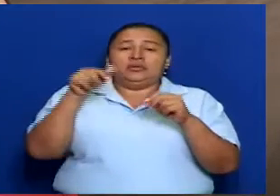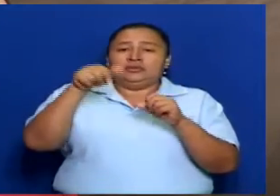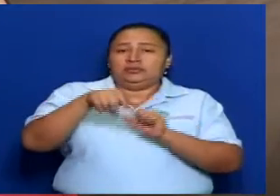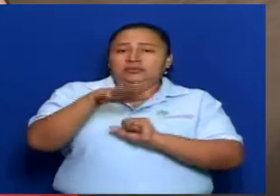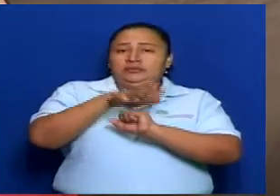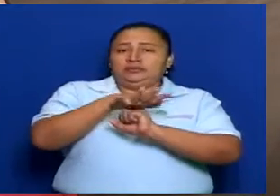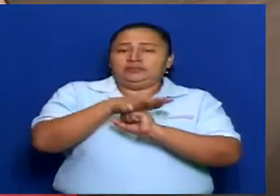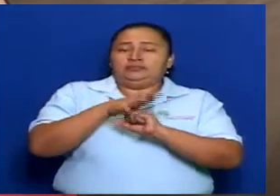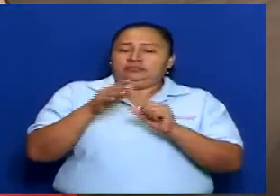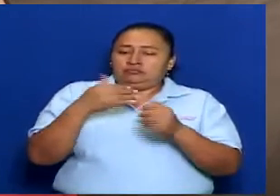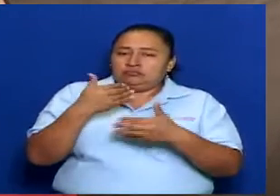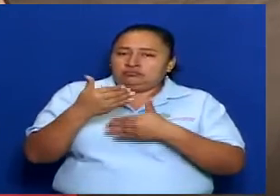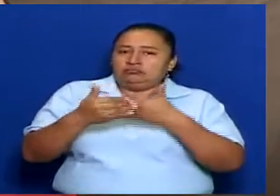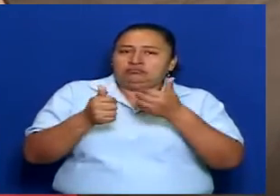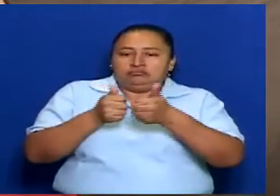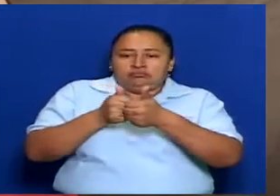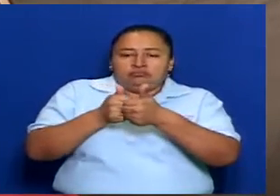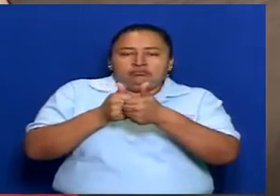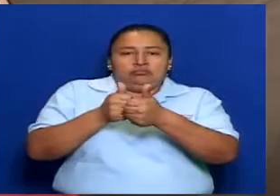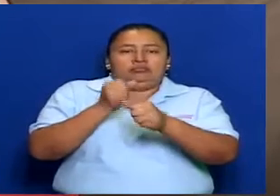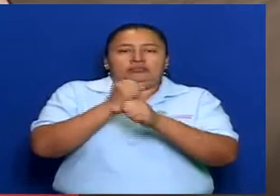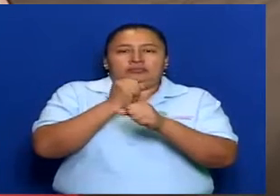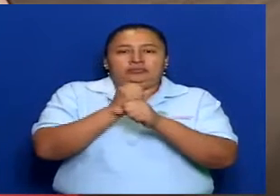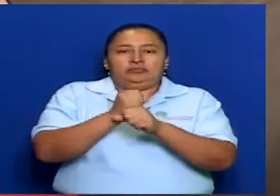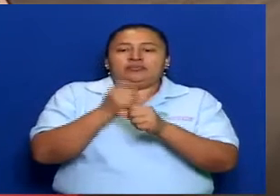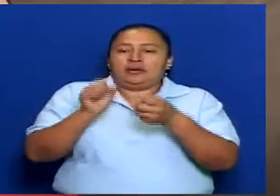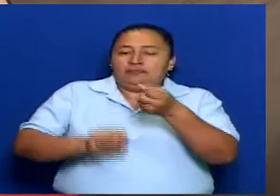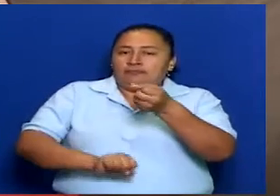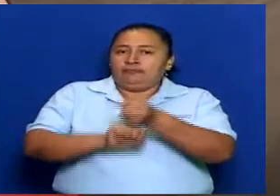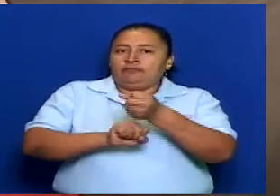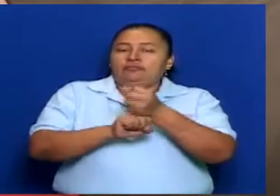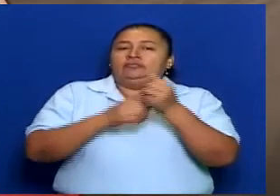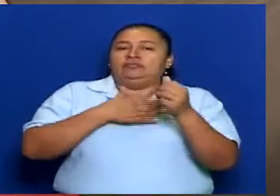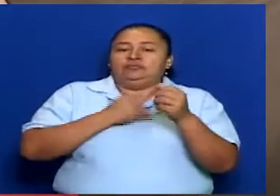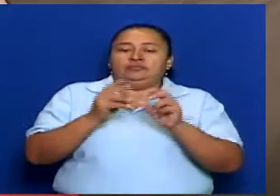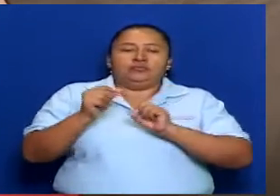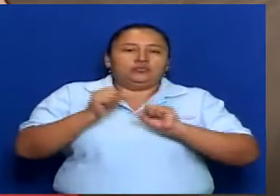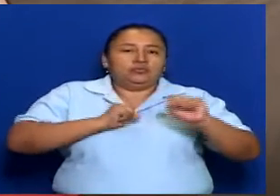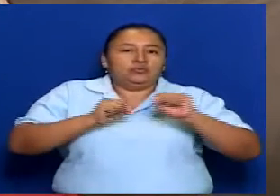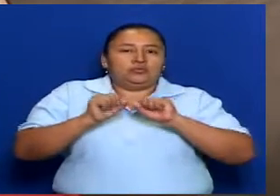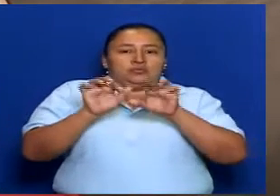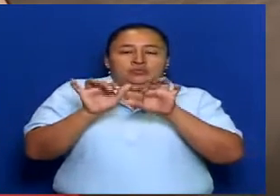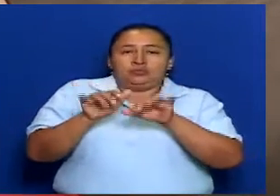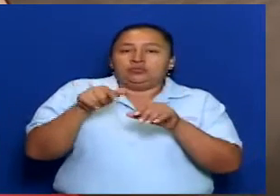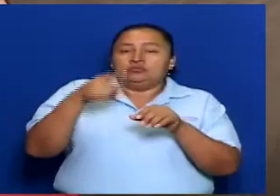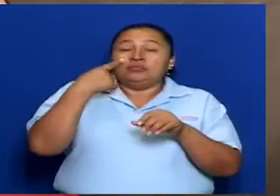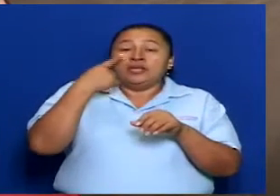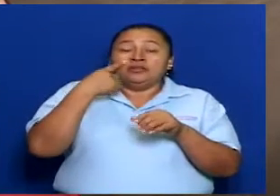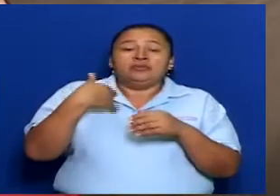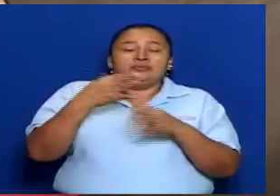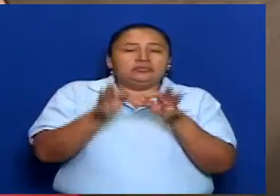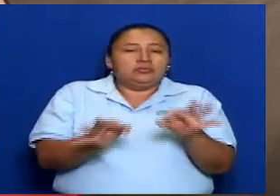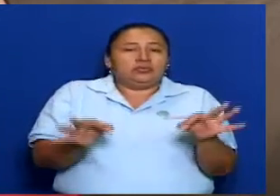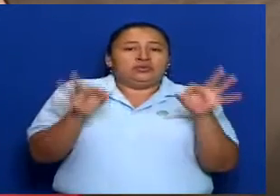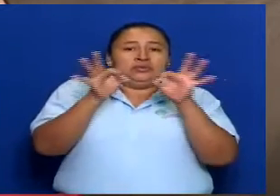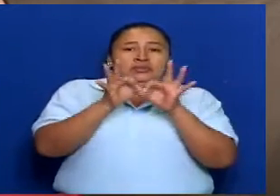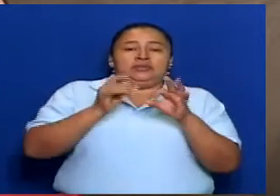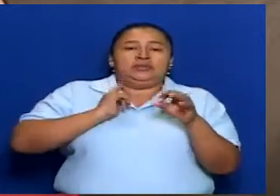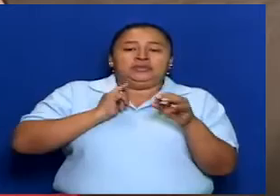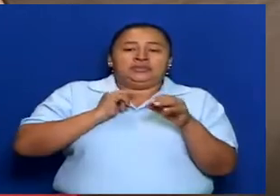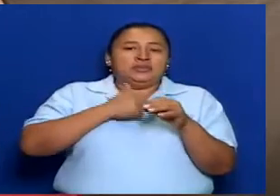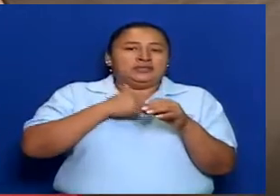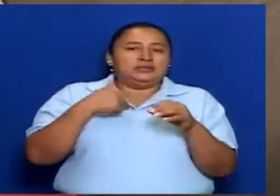comisión ha venido dándole un seguimiento para fortalecer y indemnizar esta secretaría mirando la importancia que tiene del